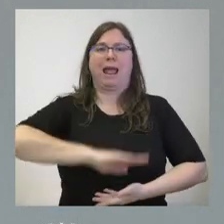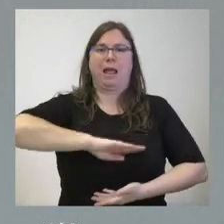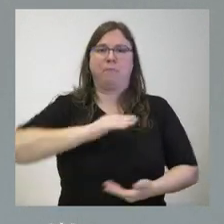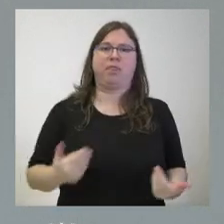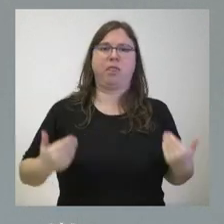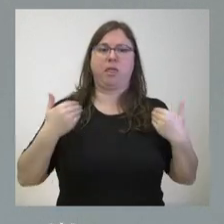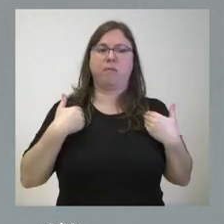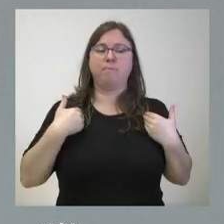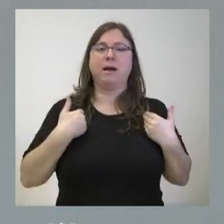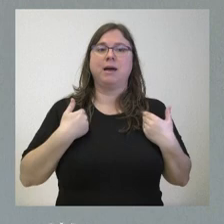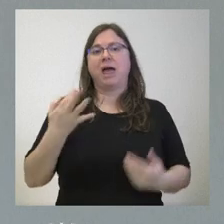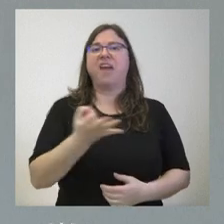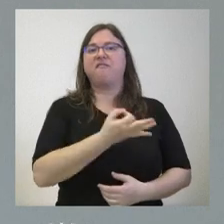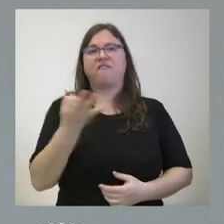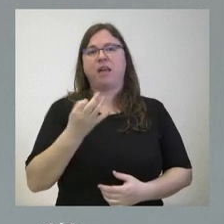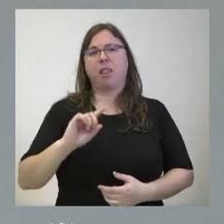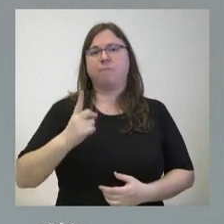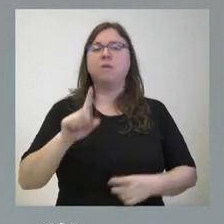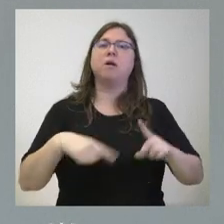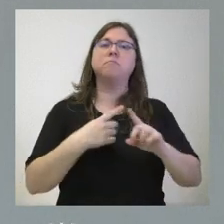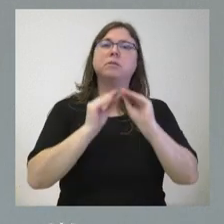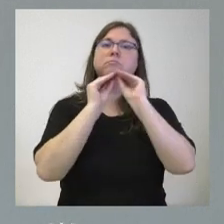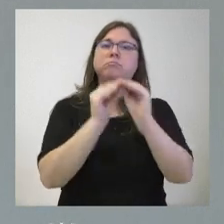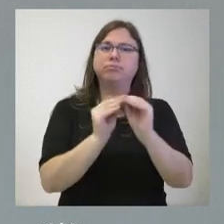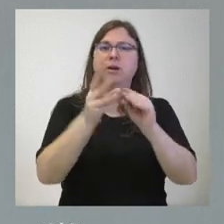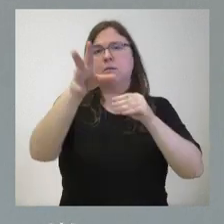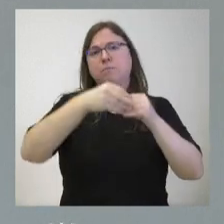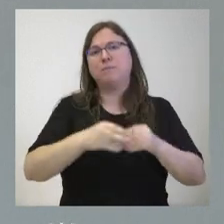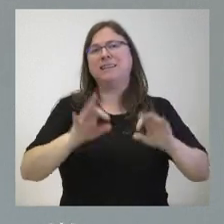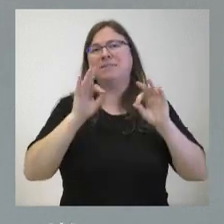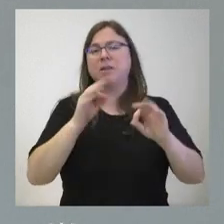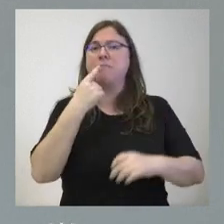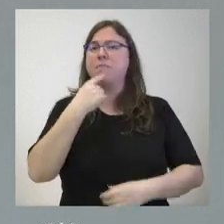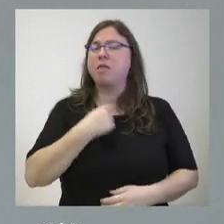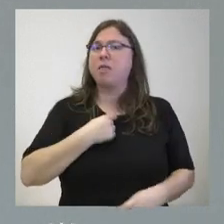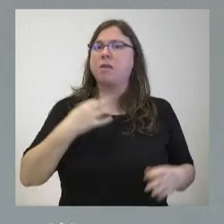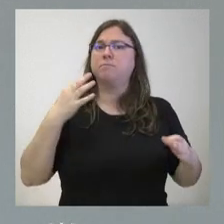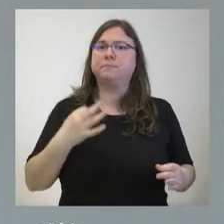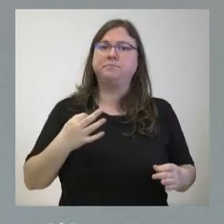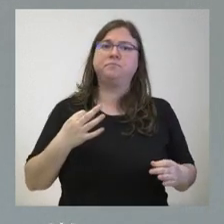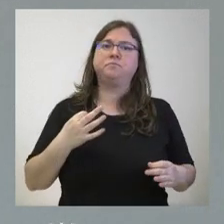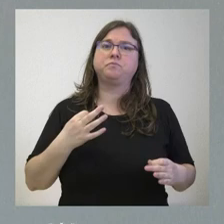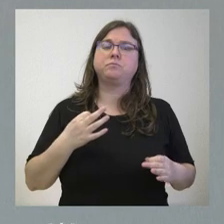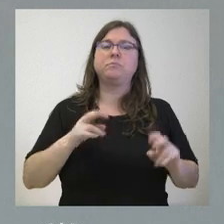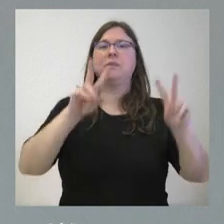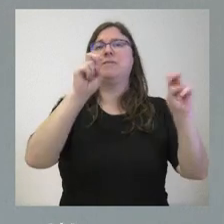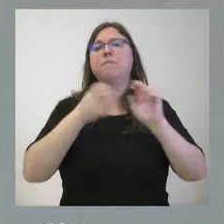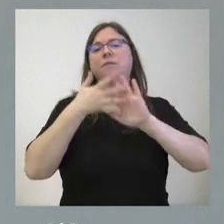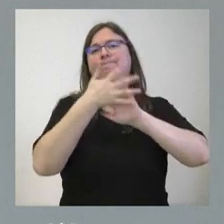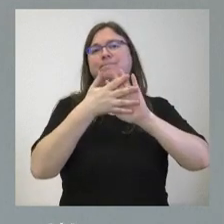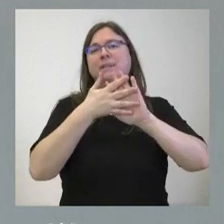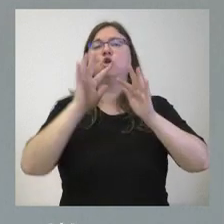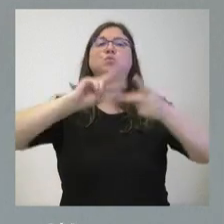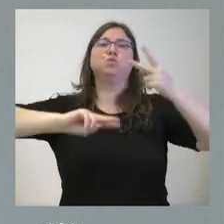de aumentar la eficacia, pero también de hacer algunas contrataciones, especialmente, como usted señala muy bien, en los aspectos relativos a los